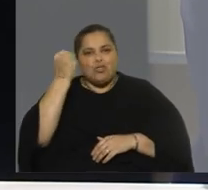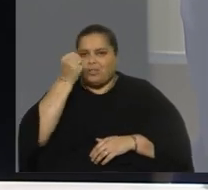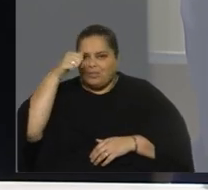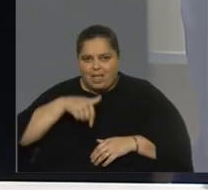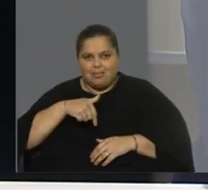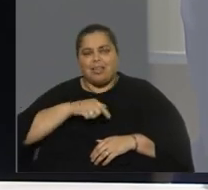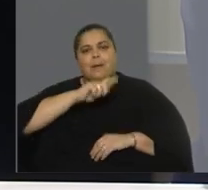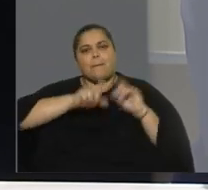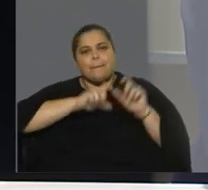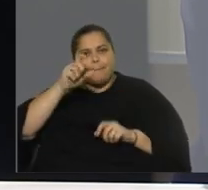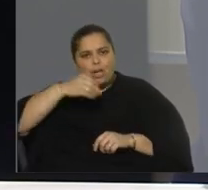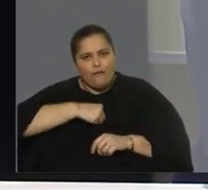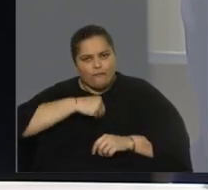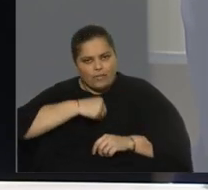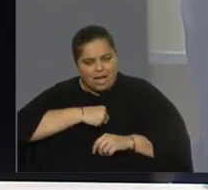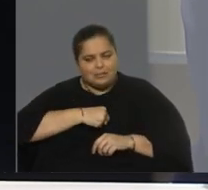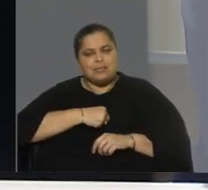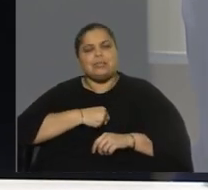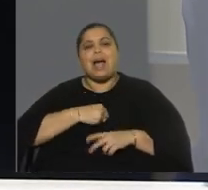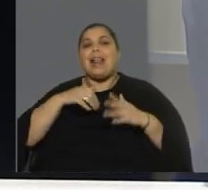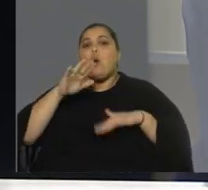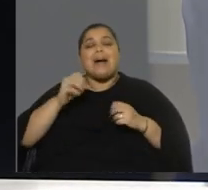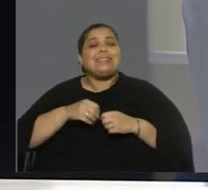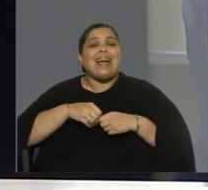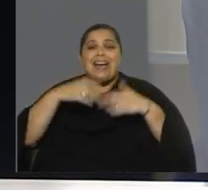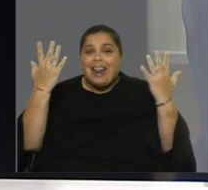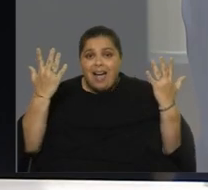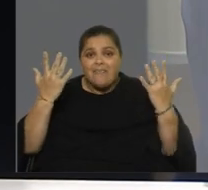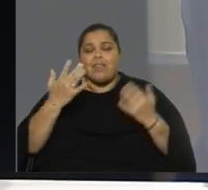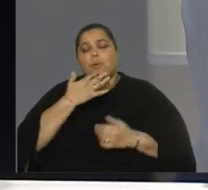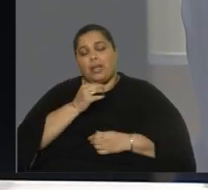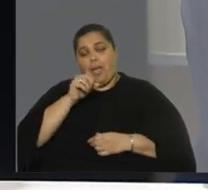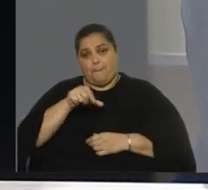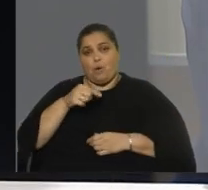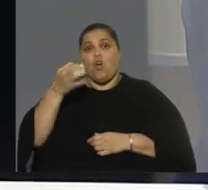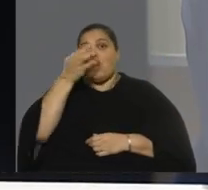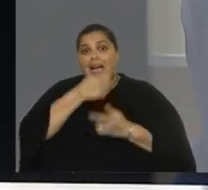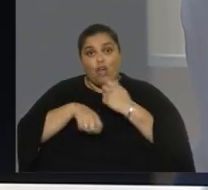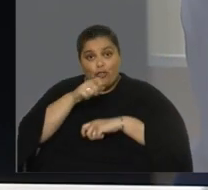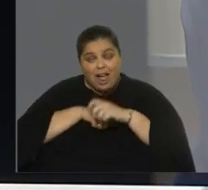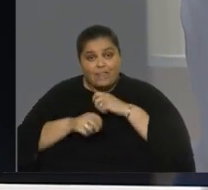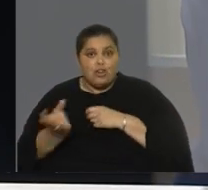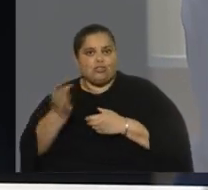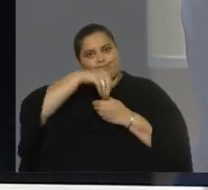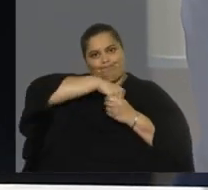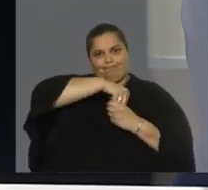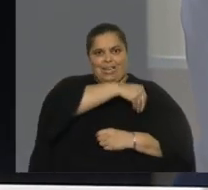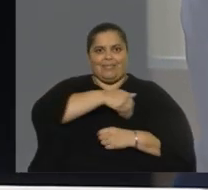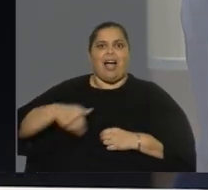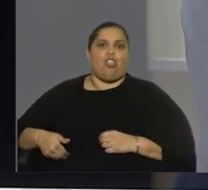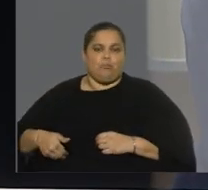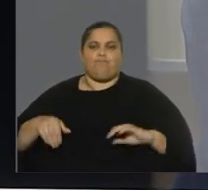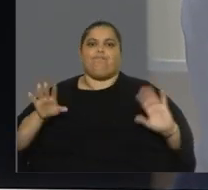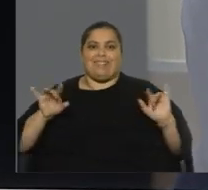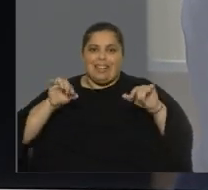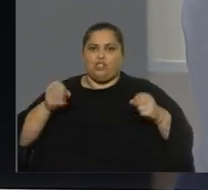confíe es que lo grave es cuando el narcotráfico se come al Estado se come al gobierno